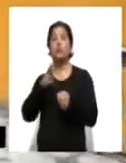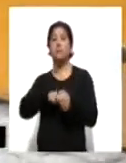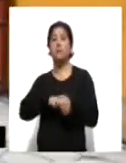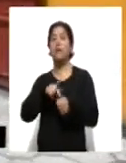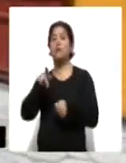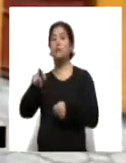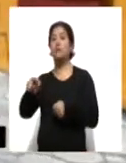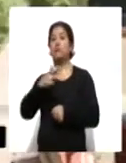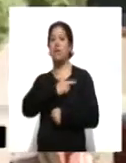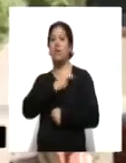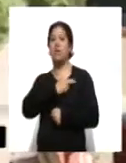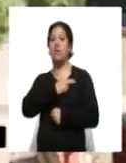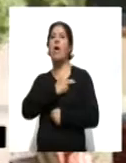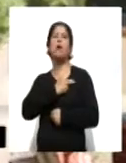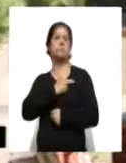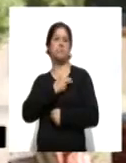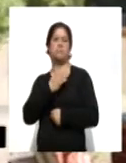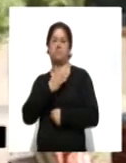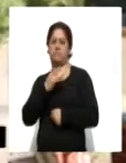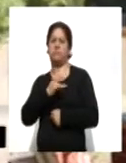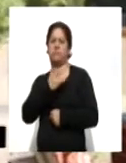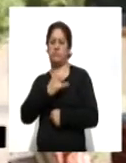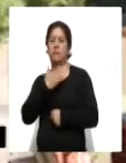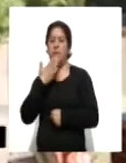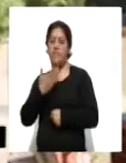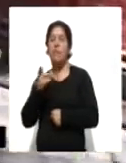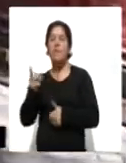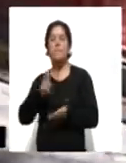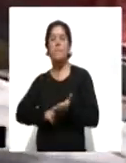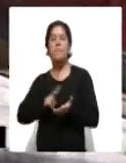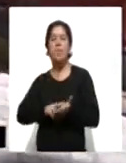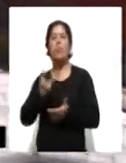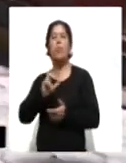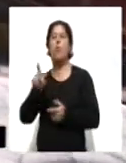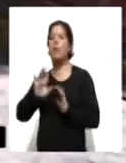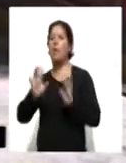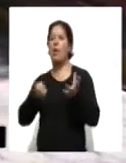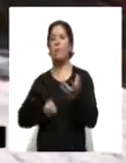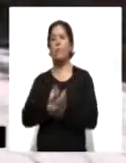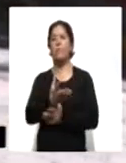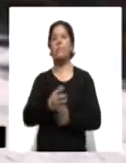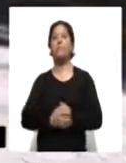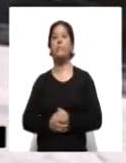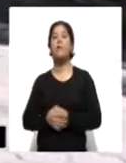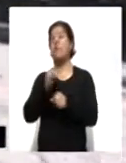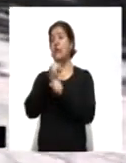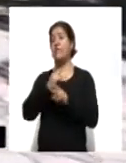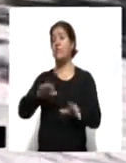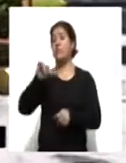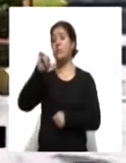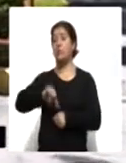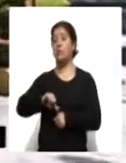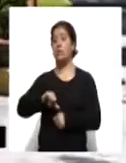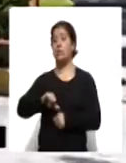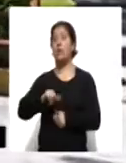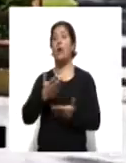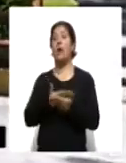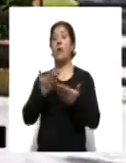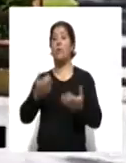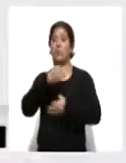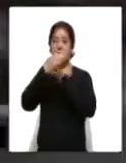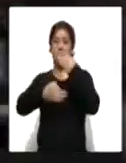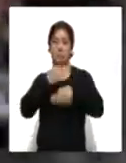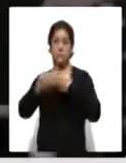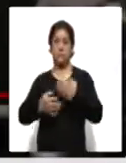ponen en riesgo su vida, por lo que se valorará en qué momento se le podrá dar de alta. Con información de la redacción, Ahora Noticias.